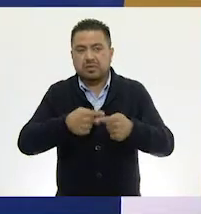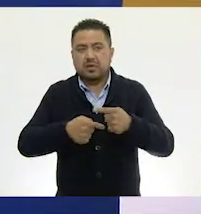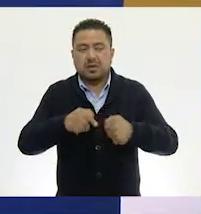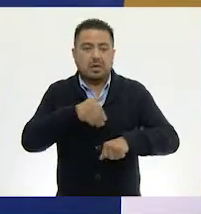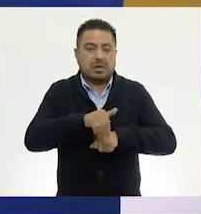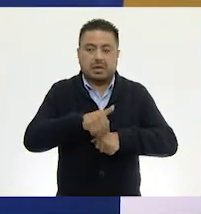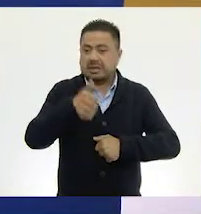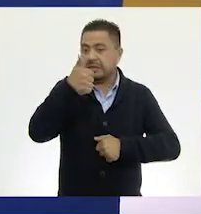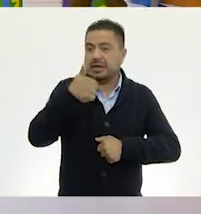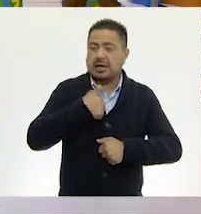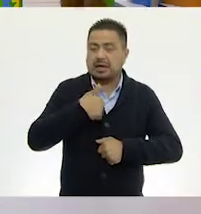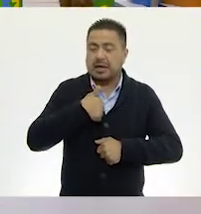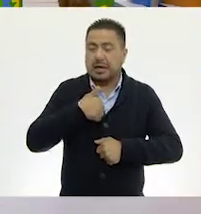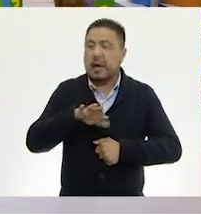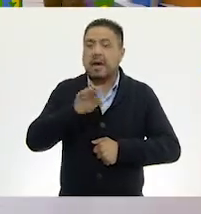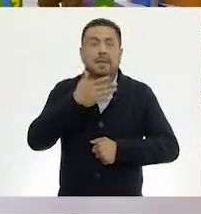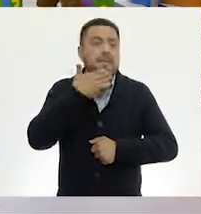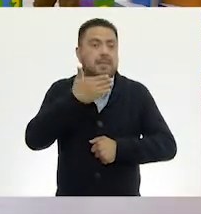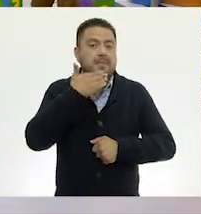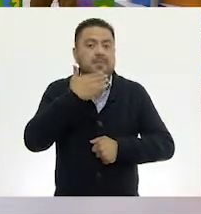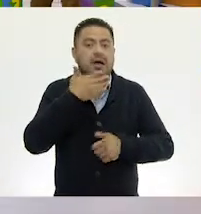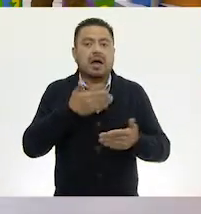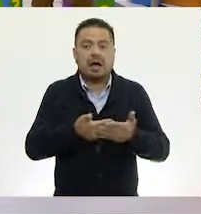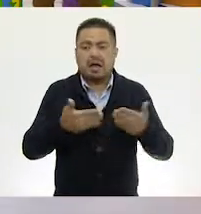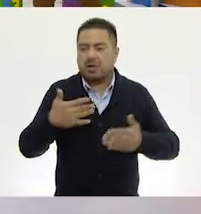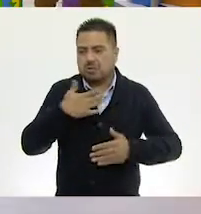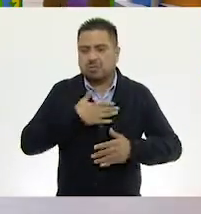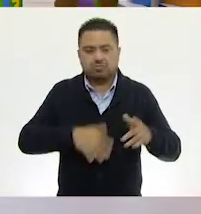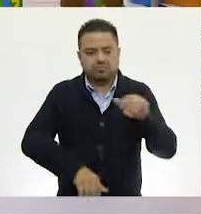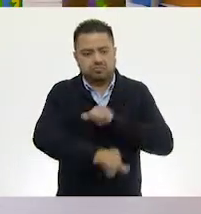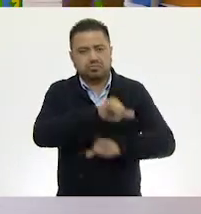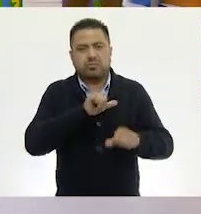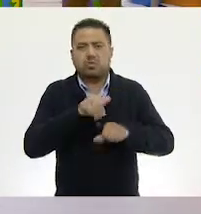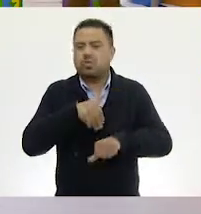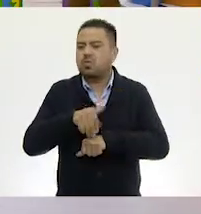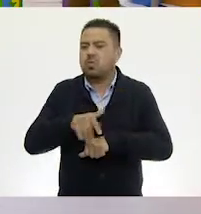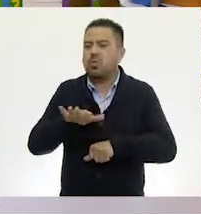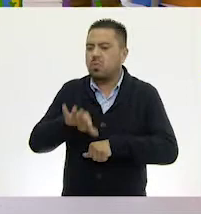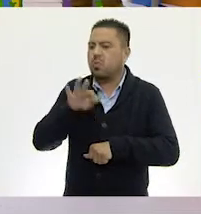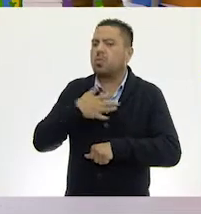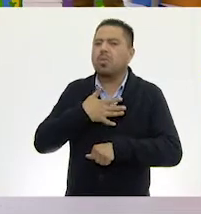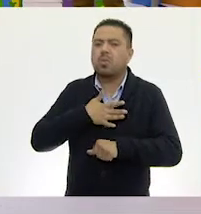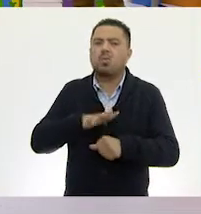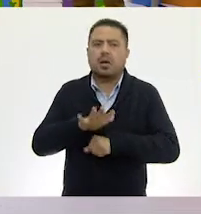Muy bien, me salió seis. Seis, muy bien. Ahora, es mi turno. Veamos qué número me sale a mí.